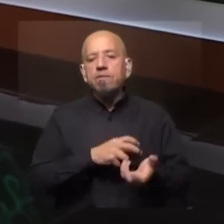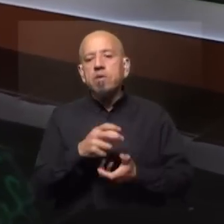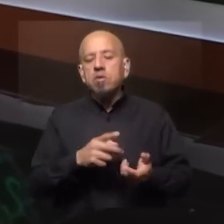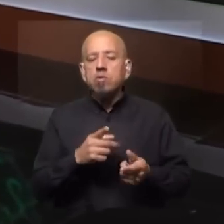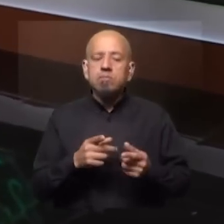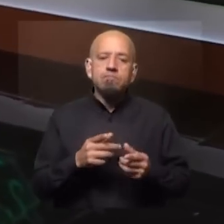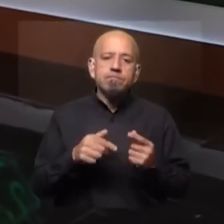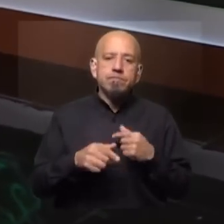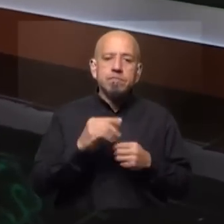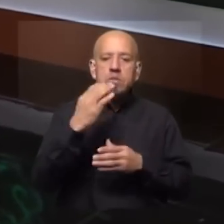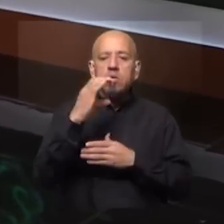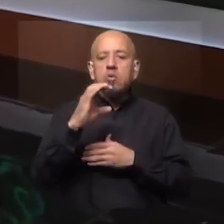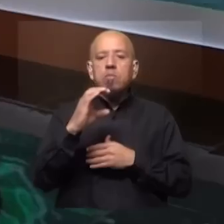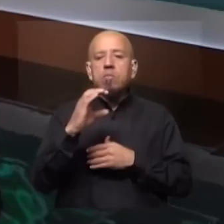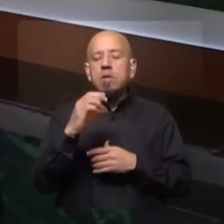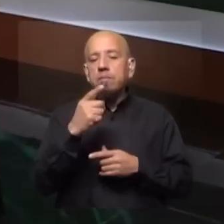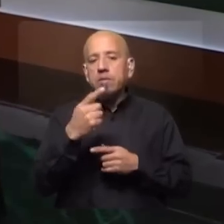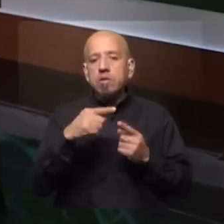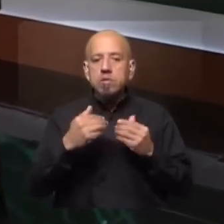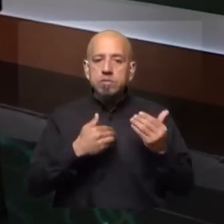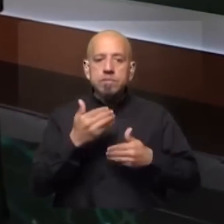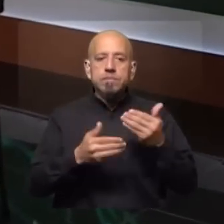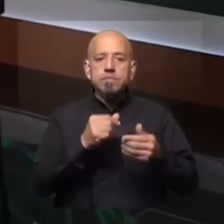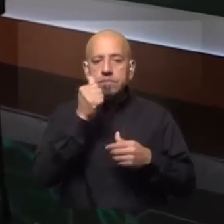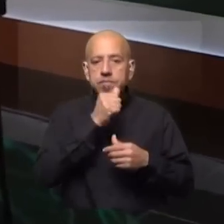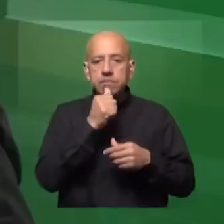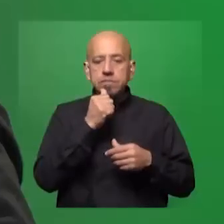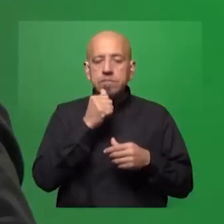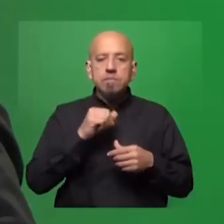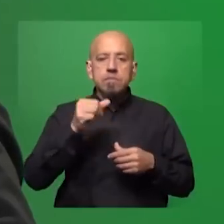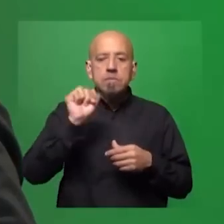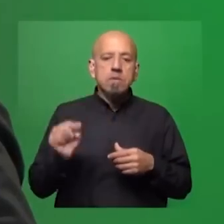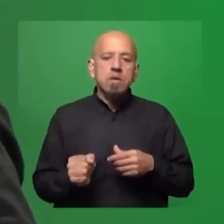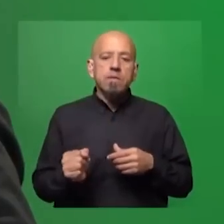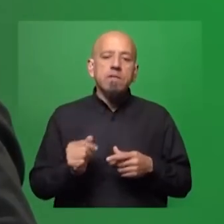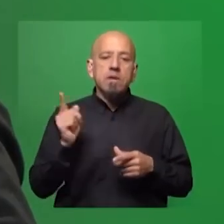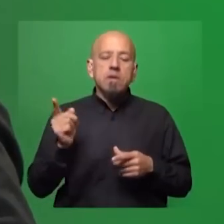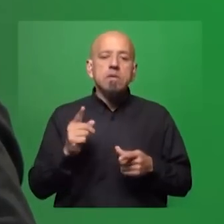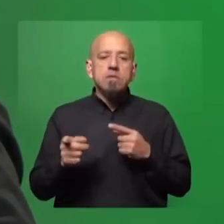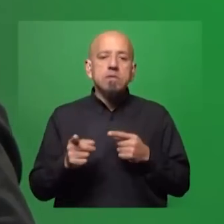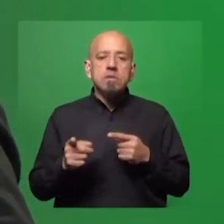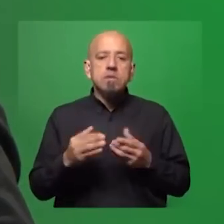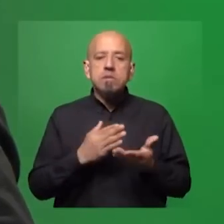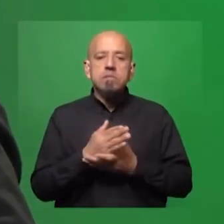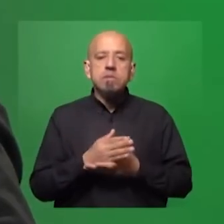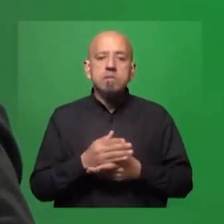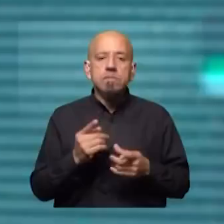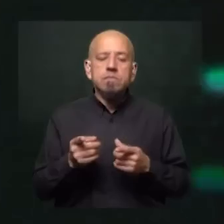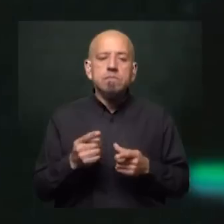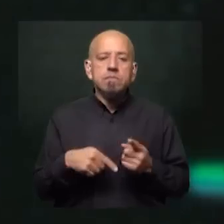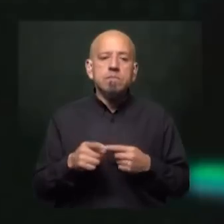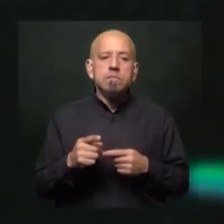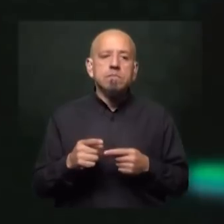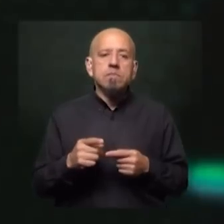Colombia queda allí, pero en un proceso de solución. Lo de África es tremendo y... Permanente, además. Y permanente y afecta... Sí,